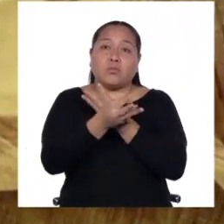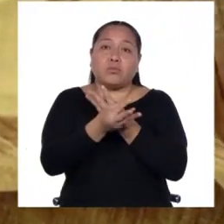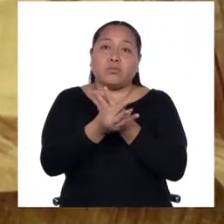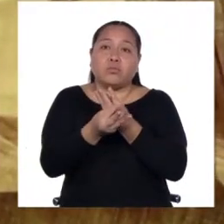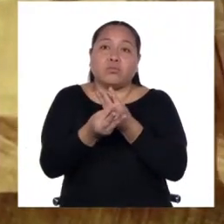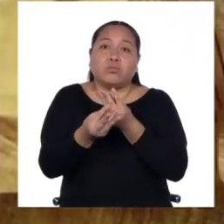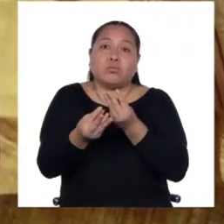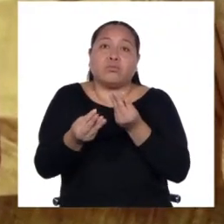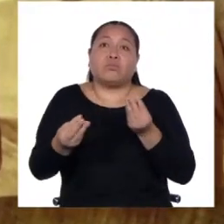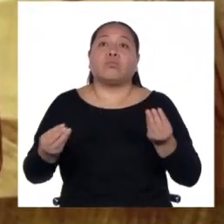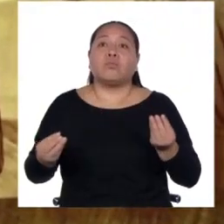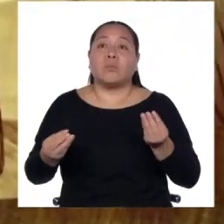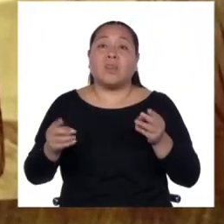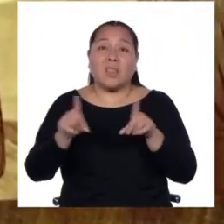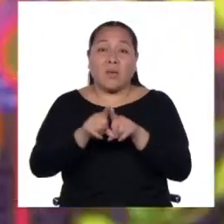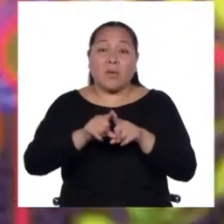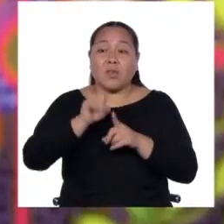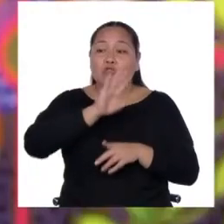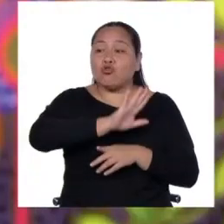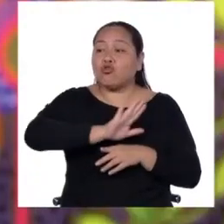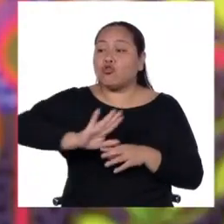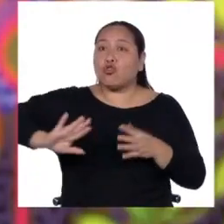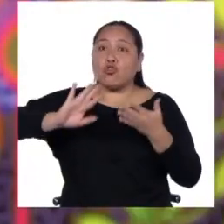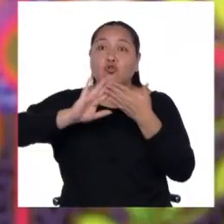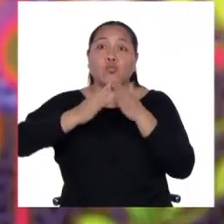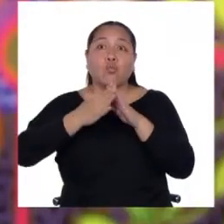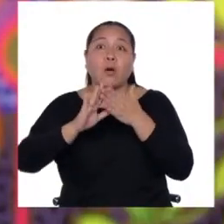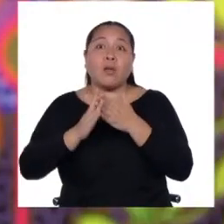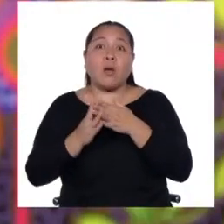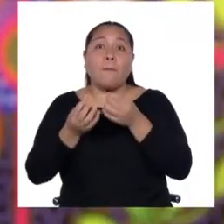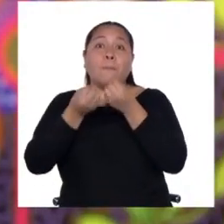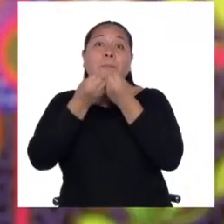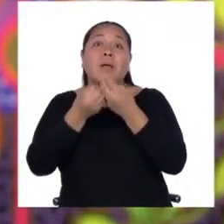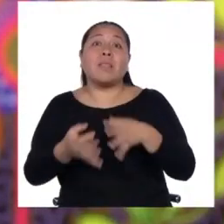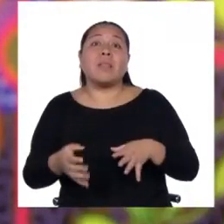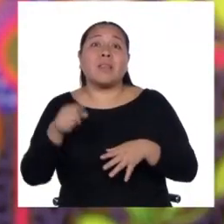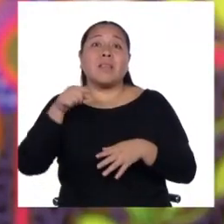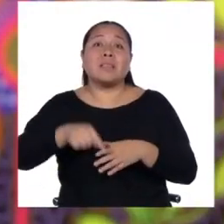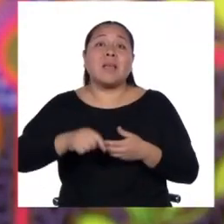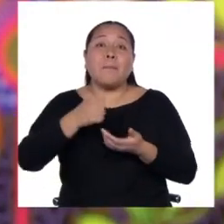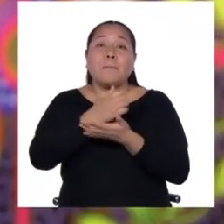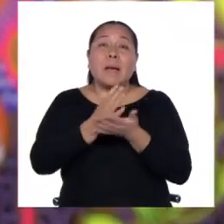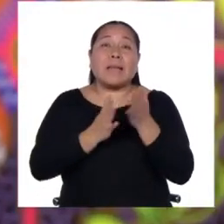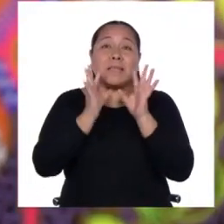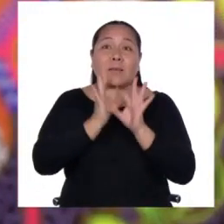que llevó a que sus pueblos perdieran ese elemento principal cohesionador de su cultura.